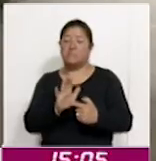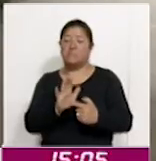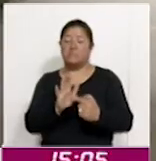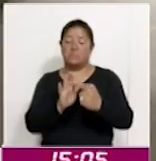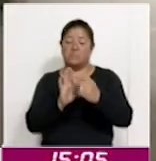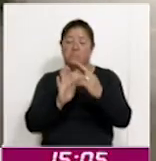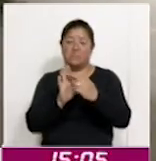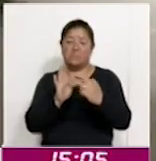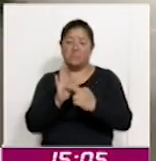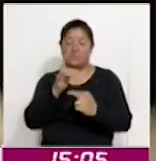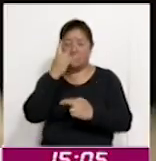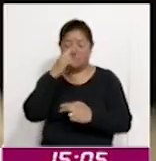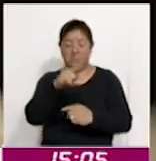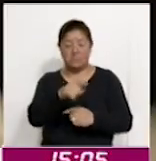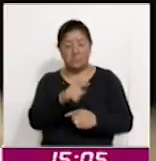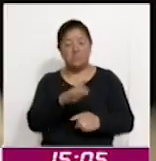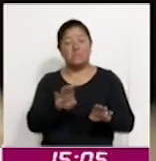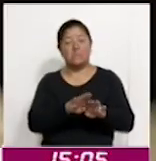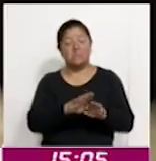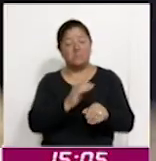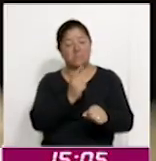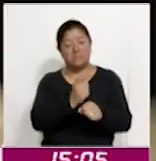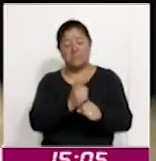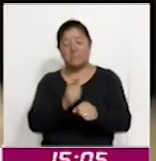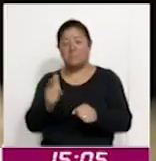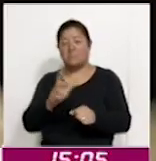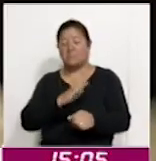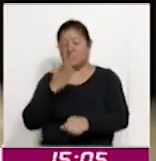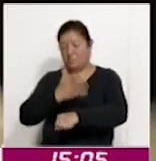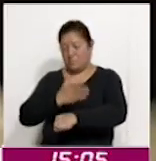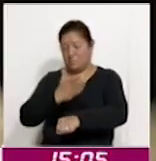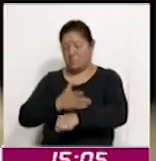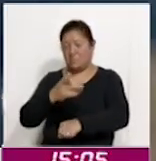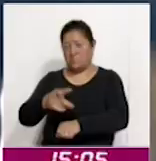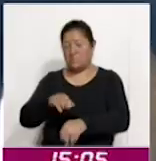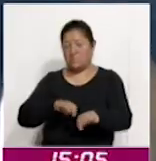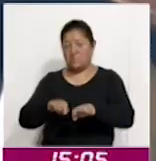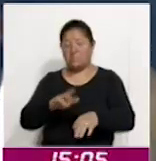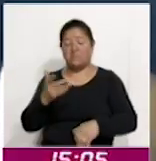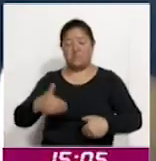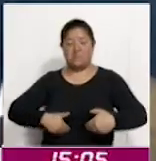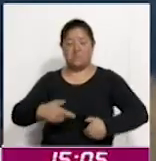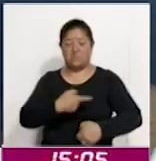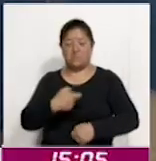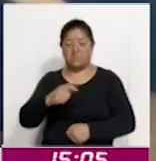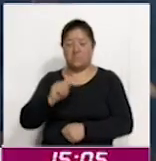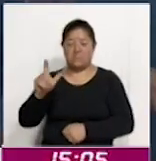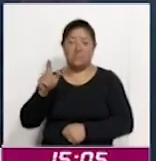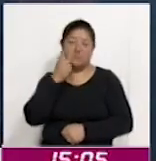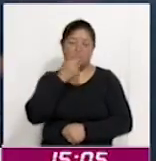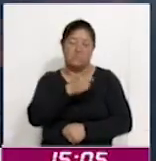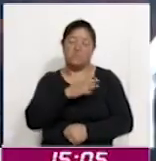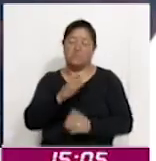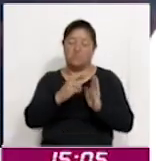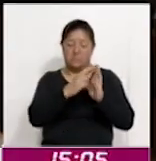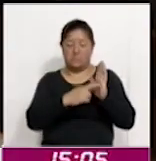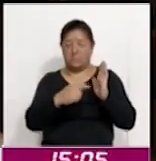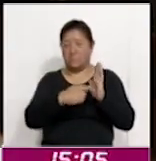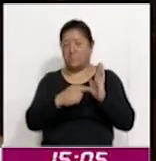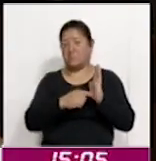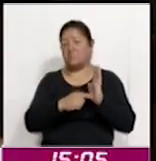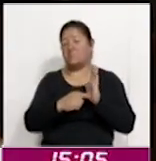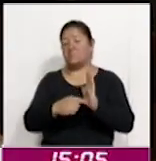y sanción de la violencia laboral en dicha institución. Y desde el Chico Tengel, Cortés Roa, destacó que el protocolo tiene como objetivo